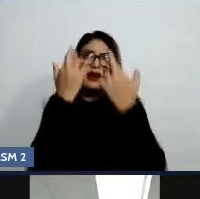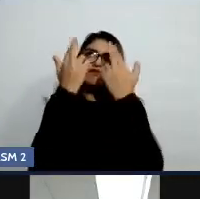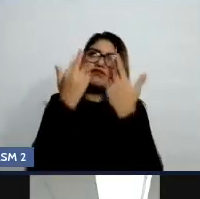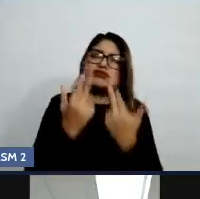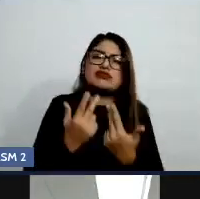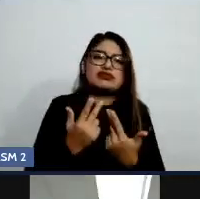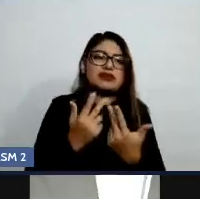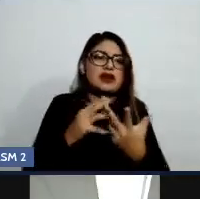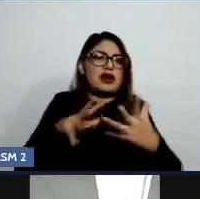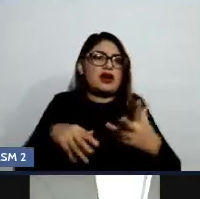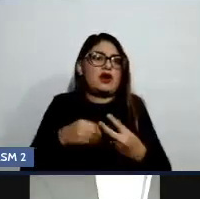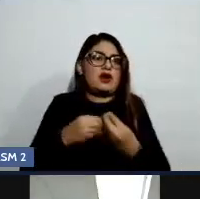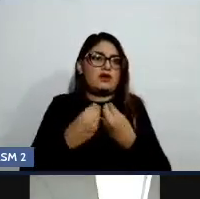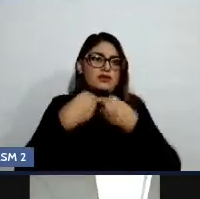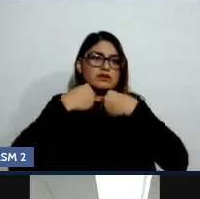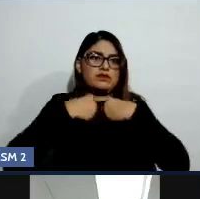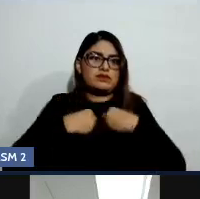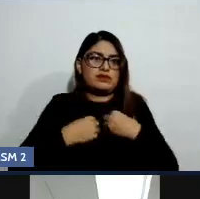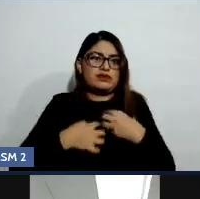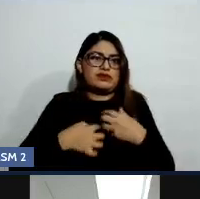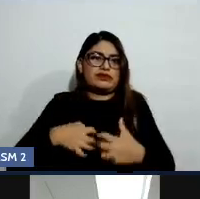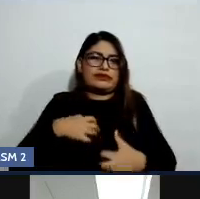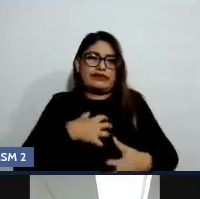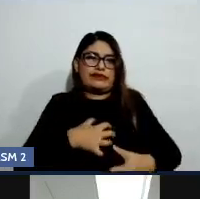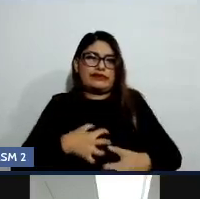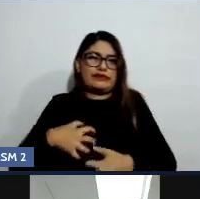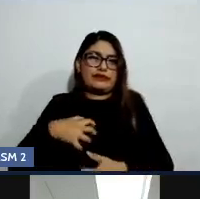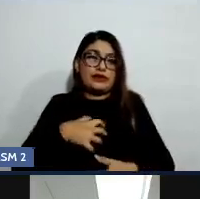hay personas que no pueden con eso.